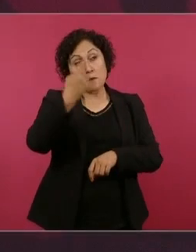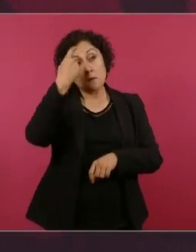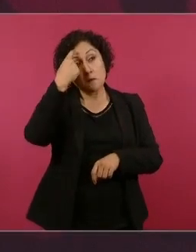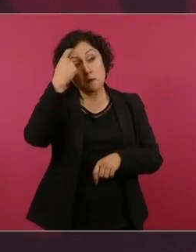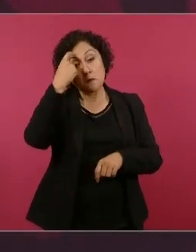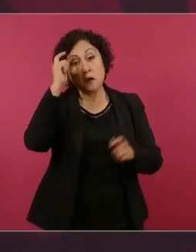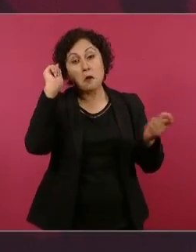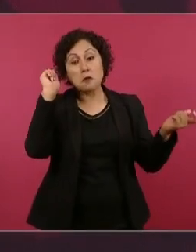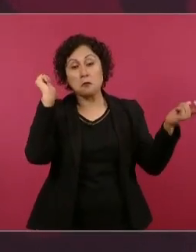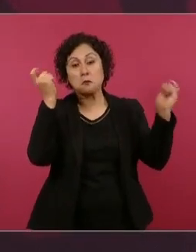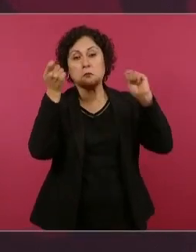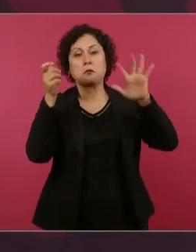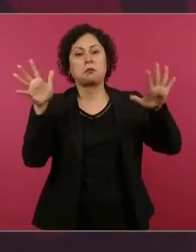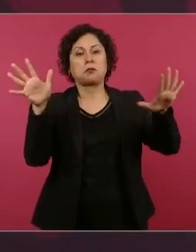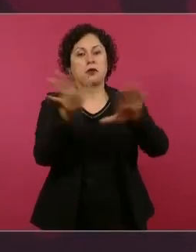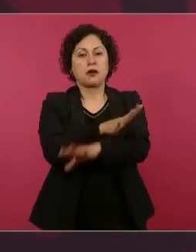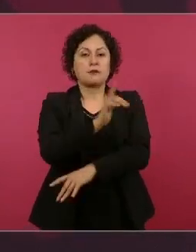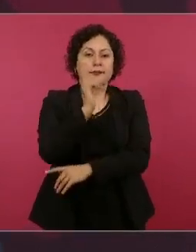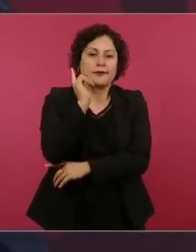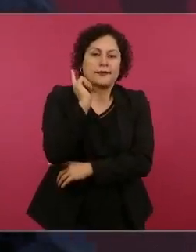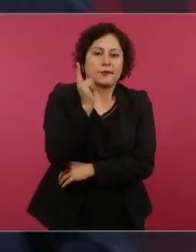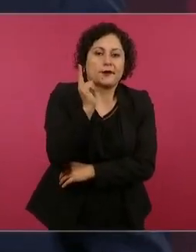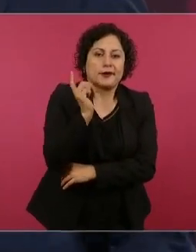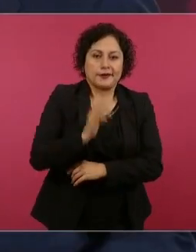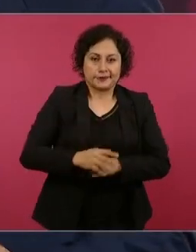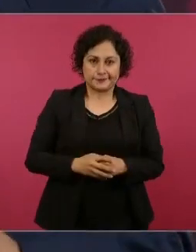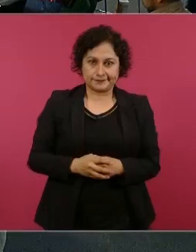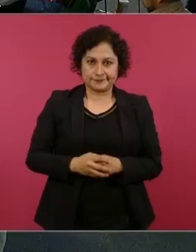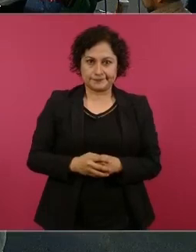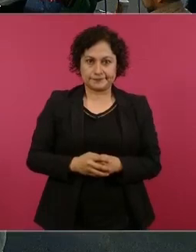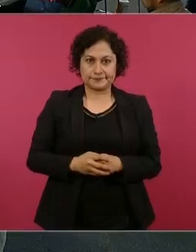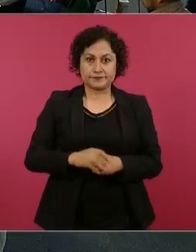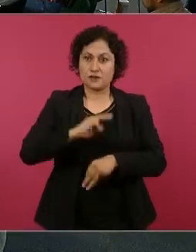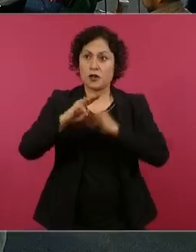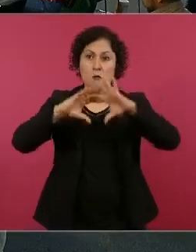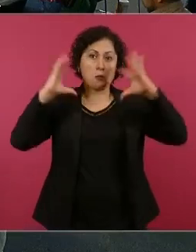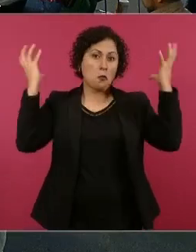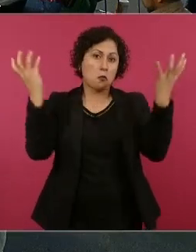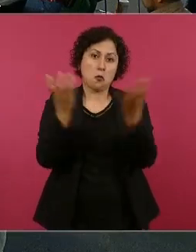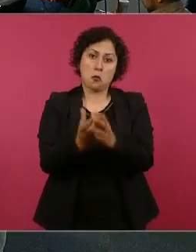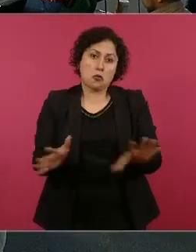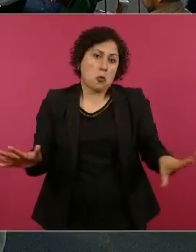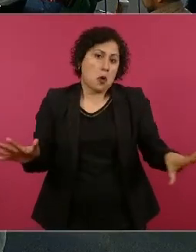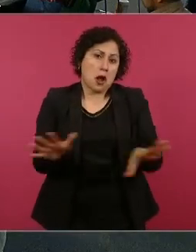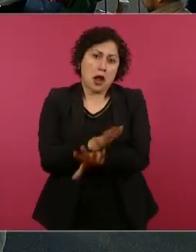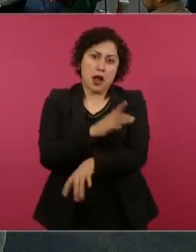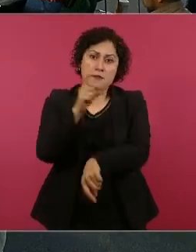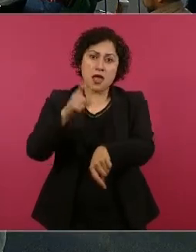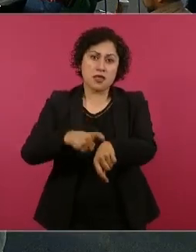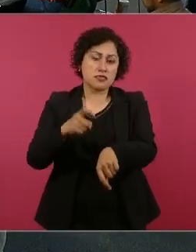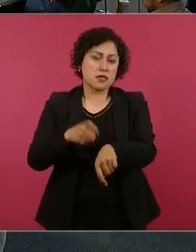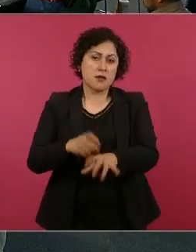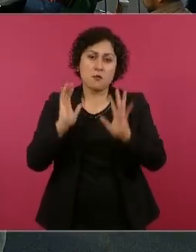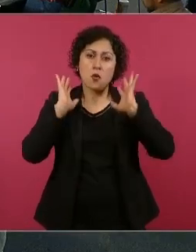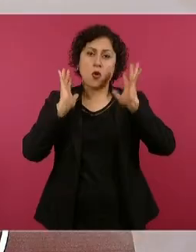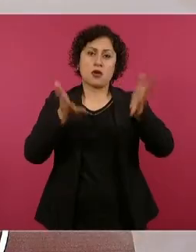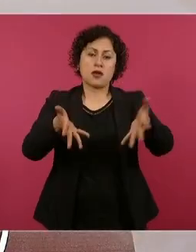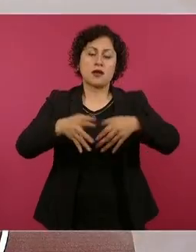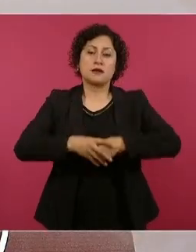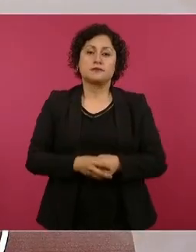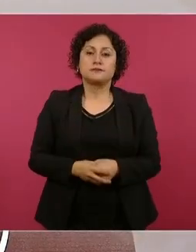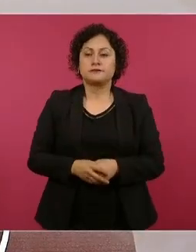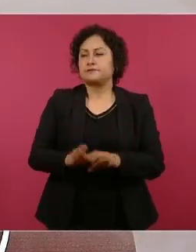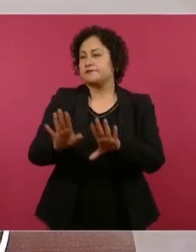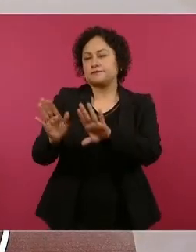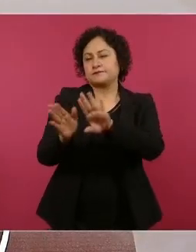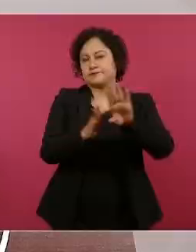Ya estamos en otros tiempos, pero bueno, ya hemos hablado bastante sobre